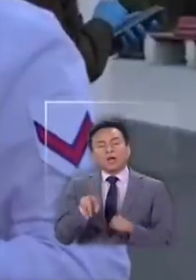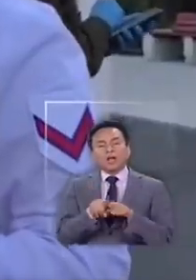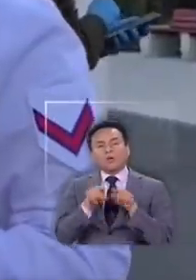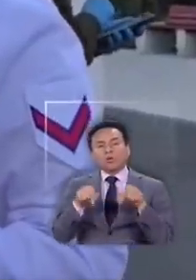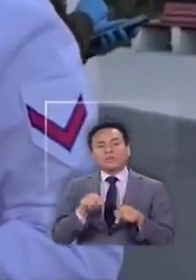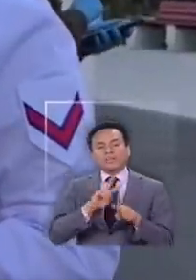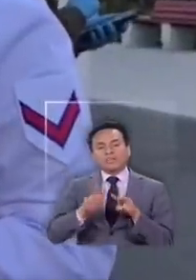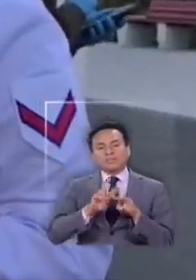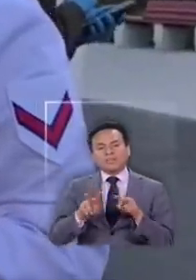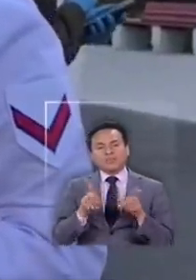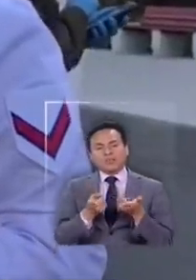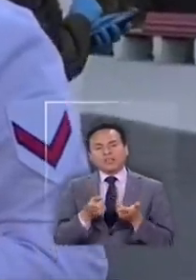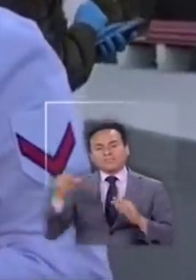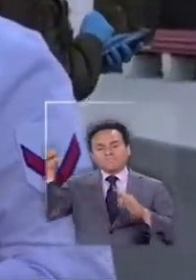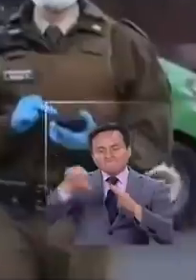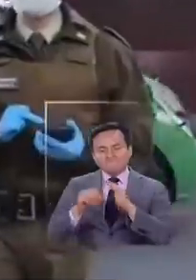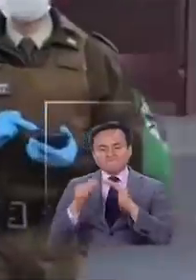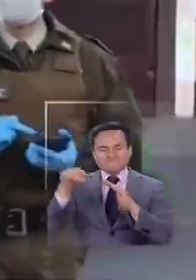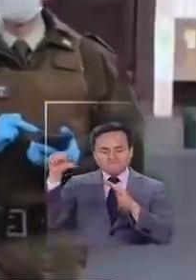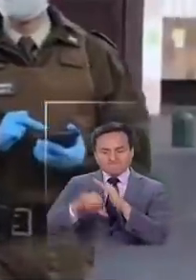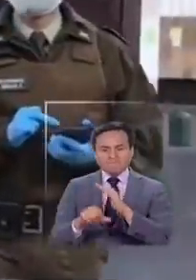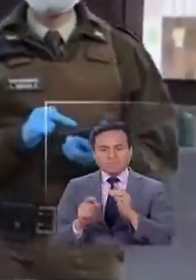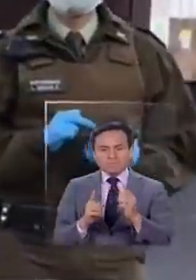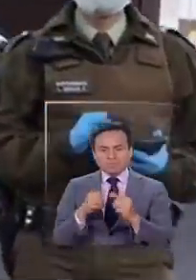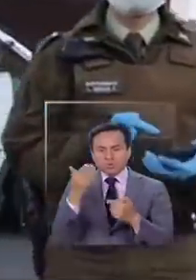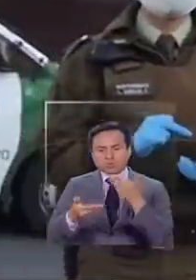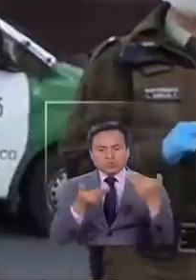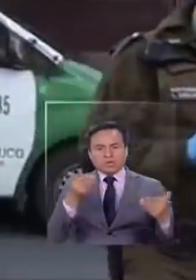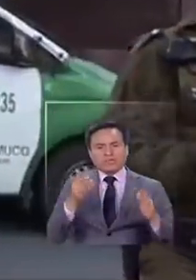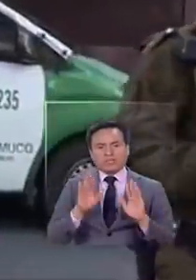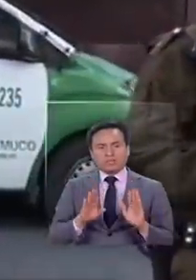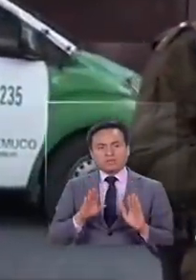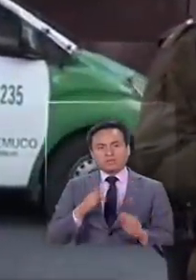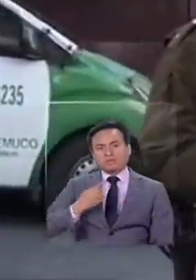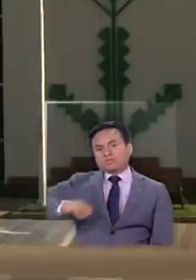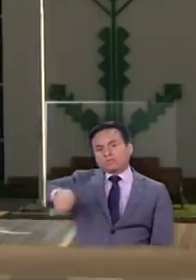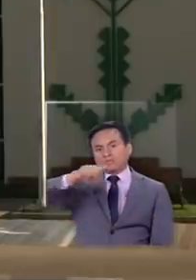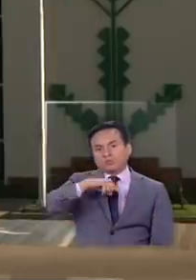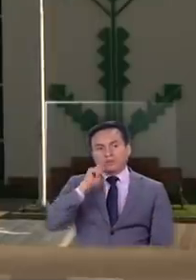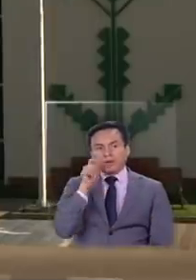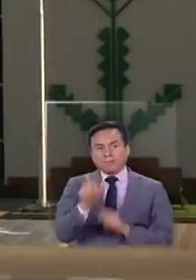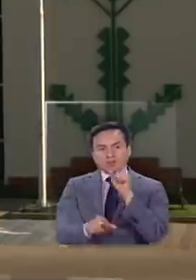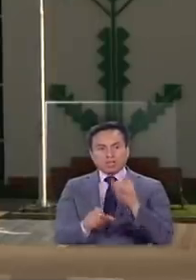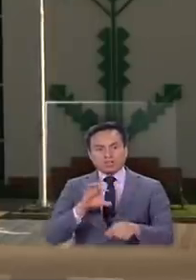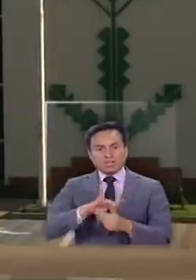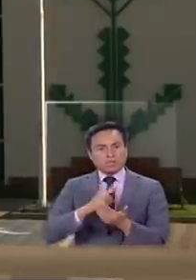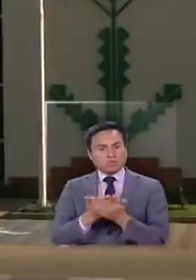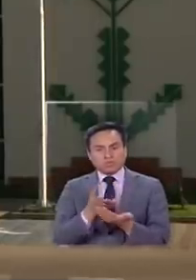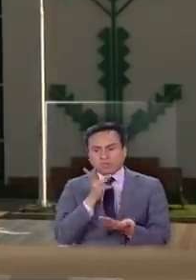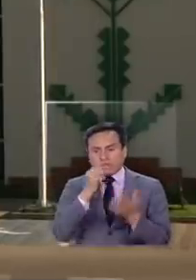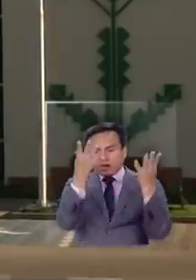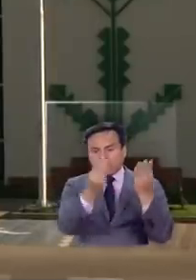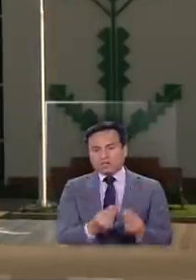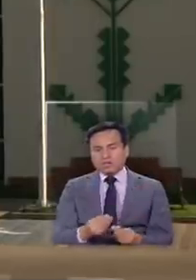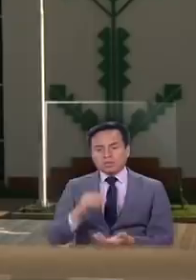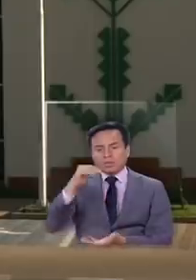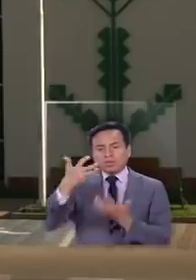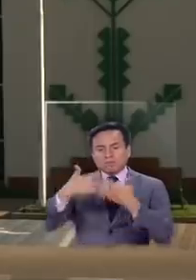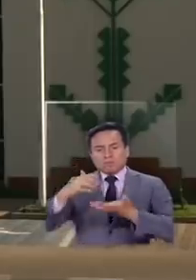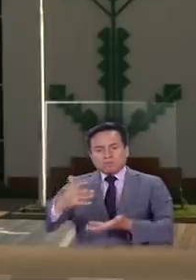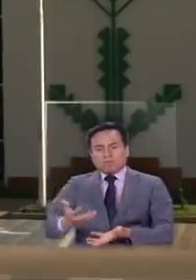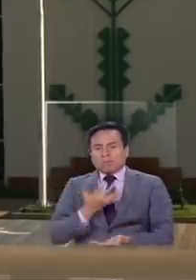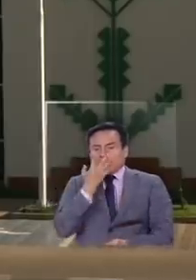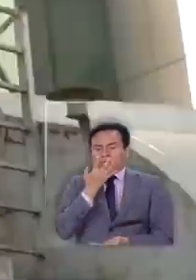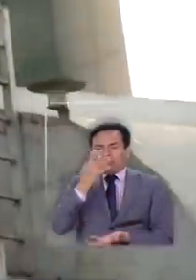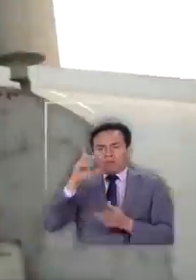para esta enfermedad es quedarse en la casa evitar el contagio porque si no nos vamos a quedar sin personal de salud nos vamos a quedar sin ventiladores mecánicos